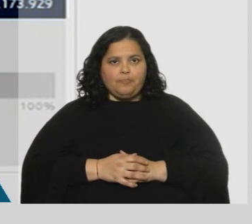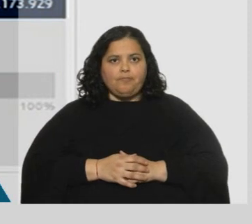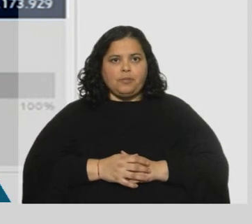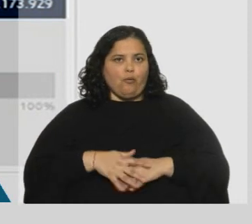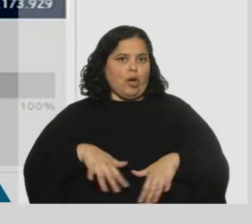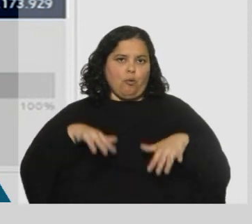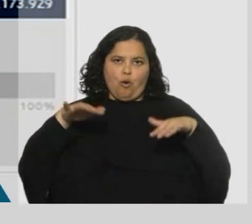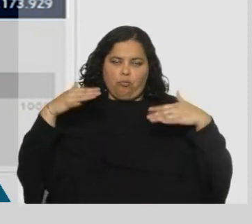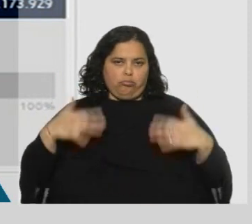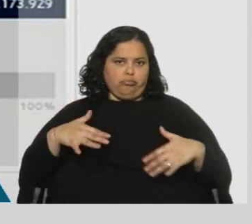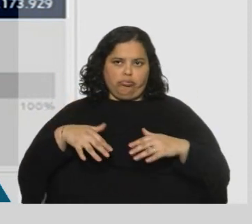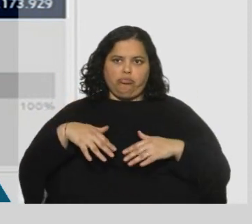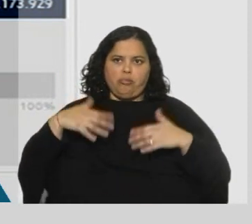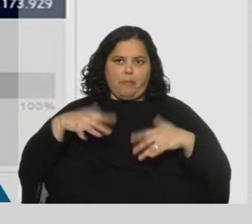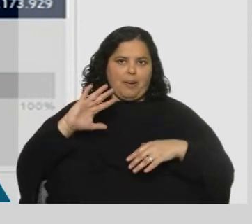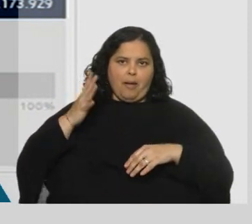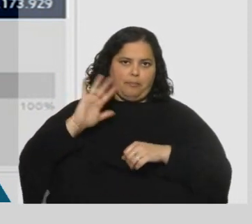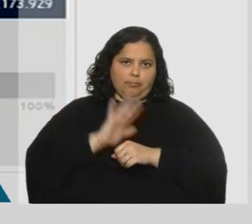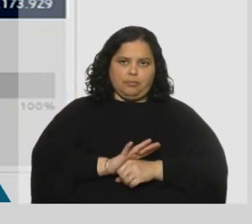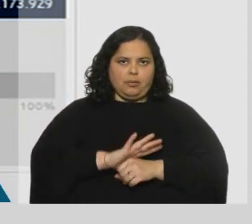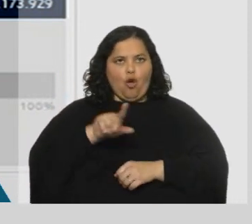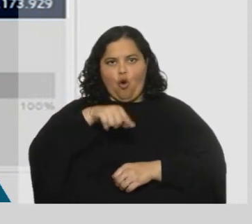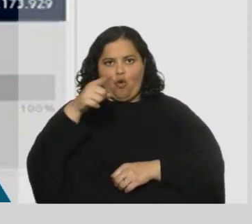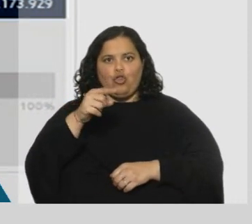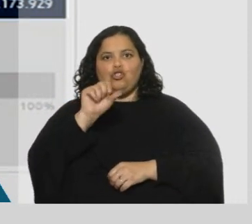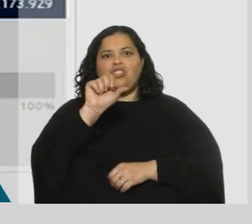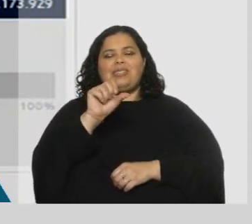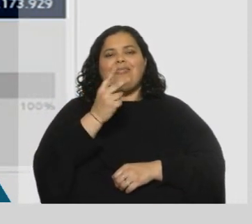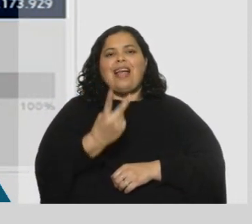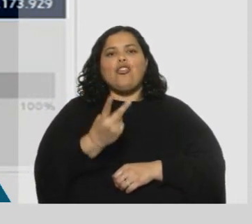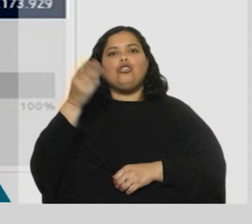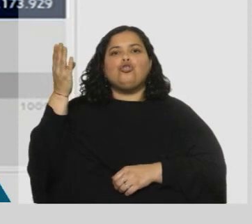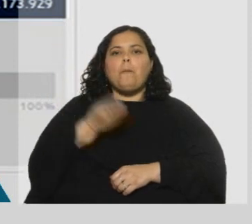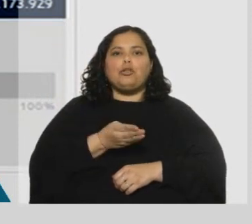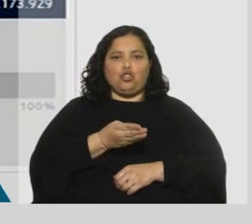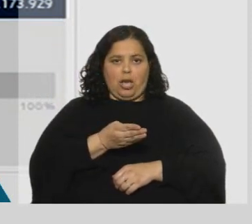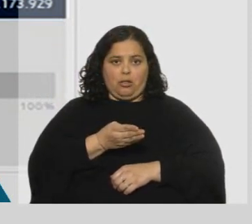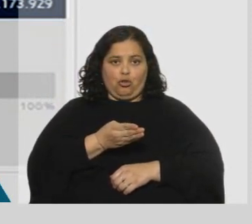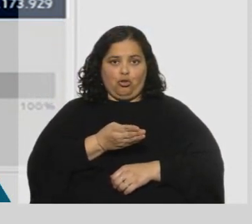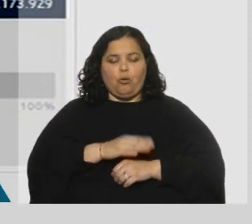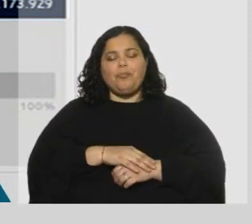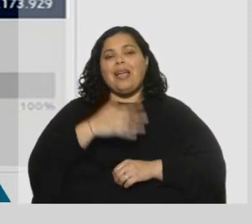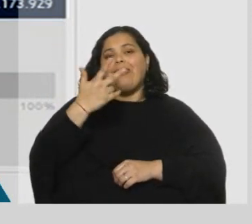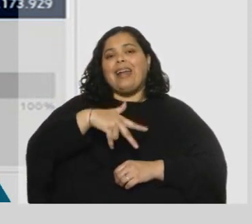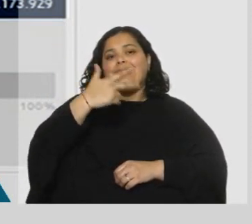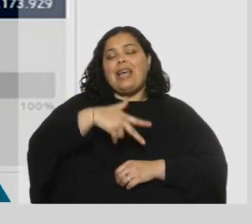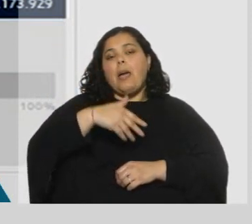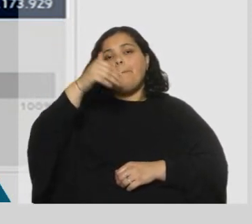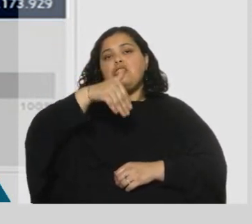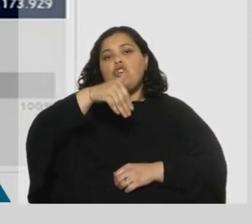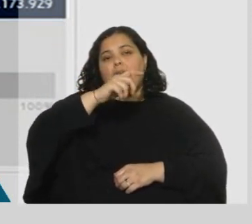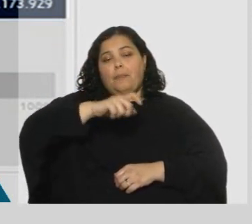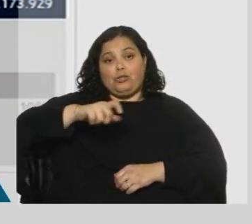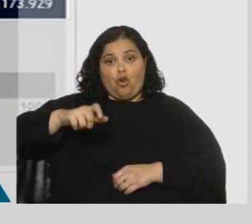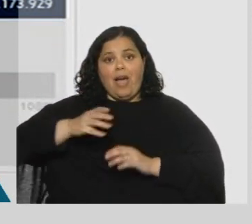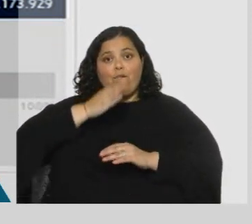aplastante de votos de 62 casi por ciento de los más de 13 millones de chilenos que fueron a votar en